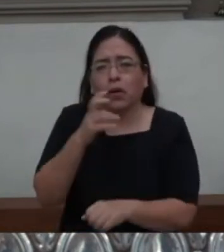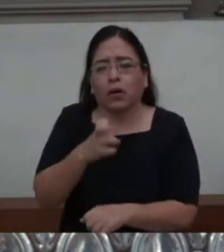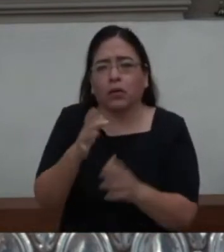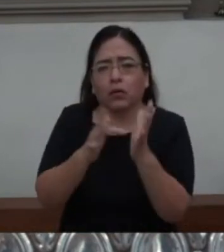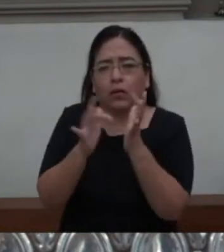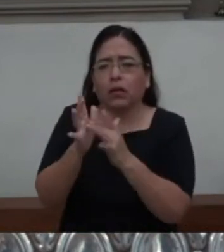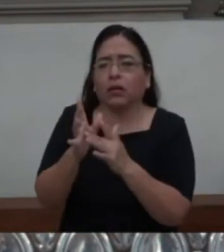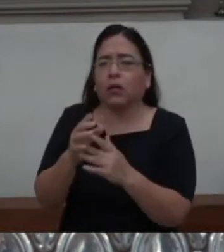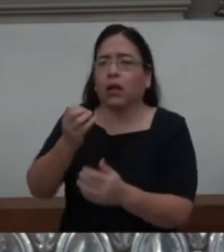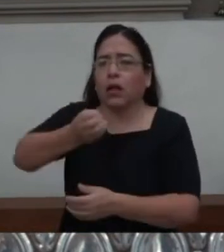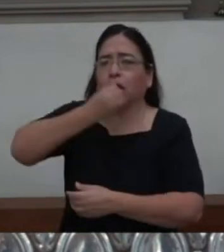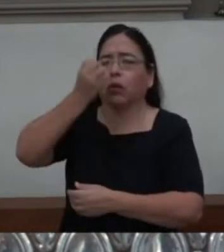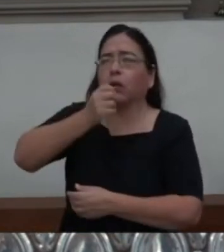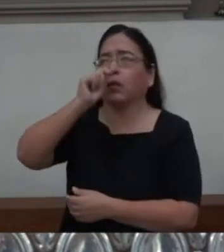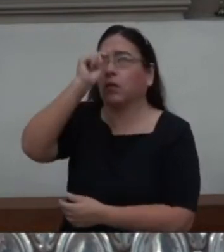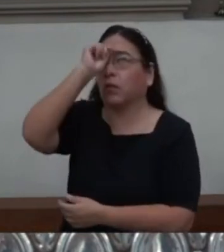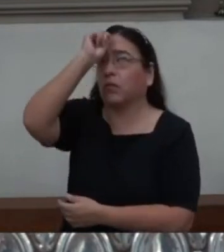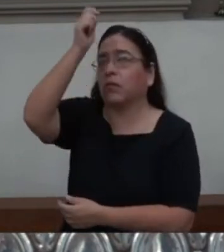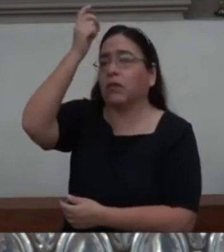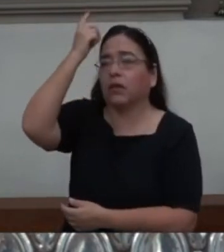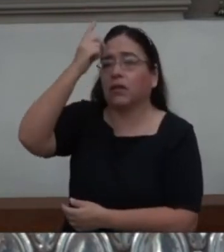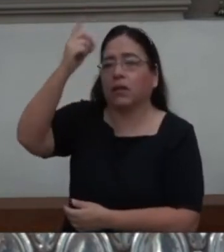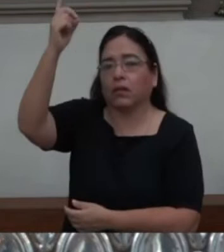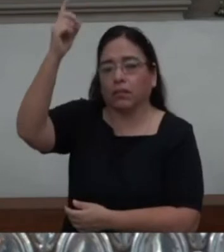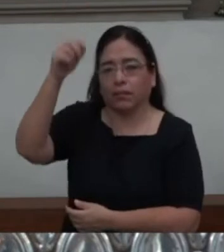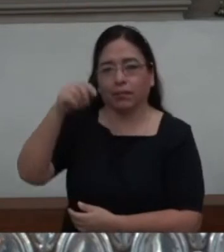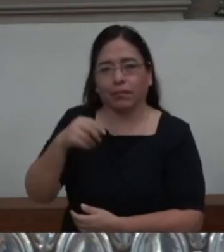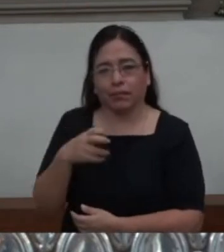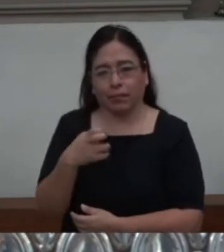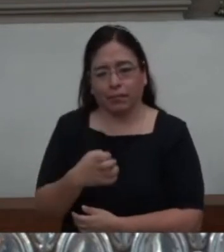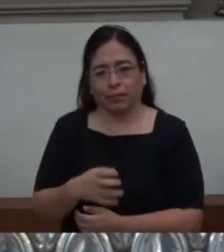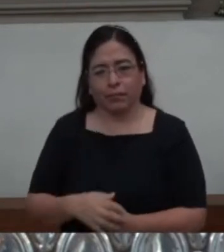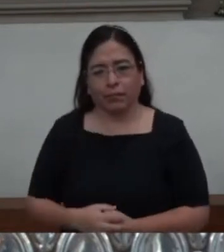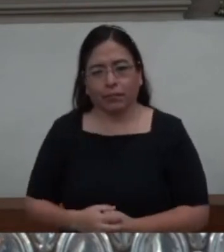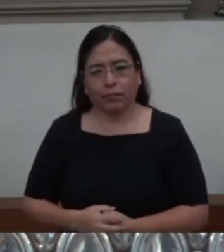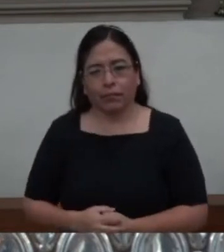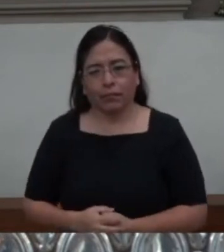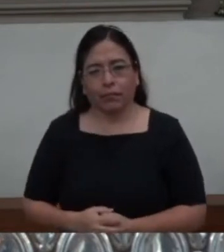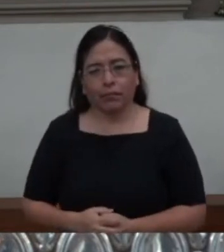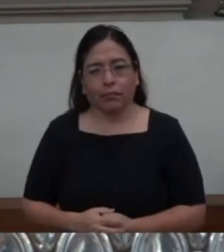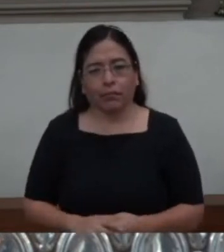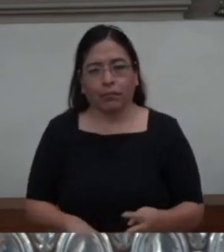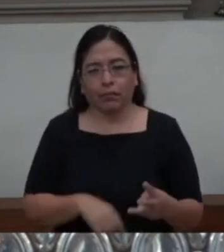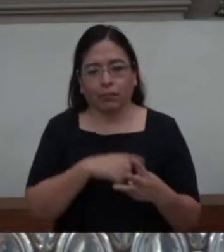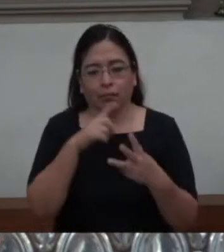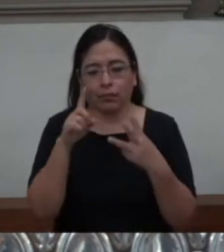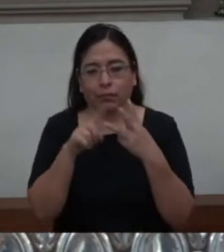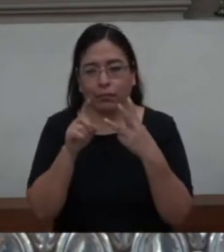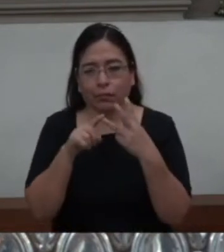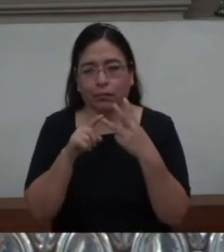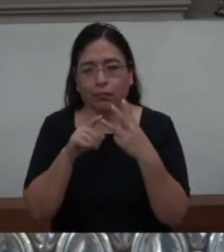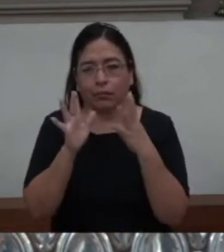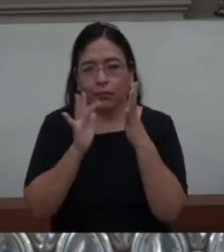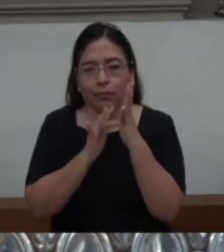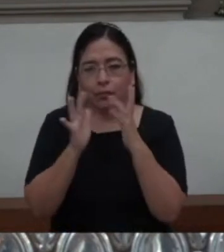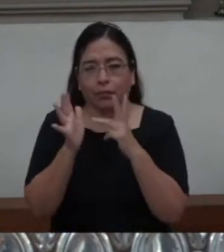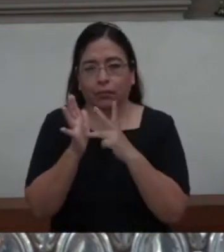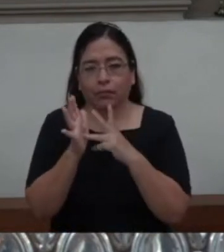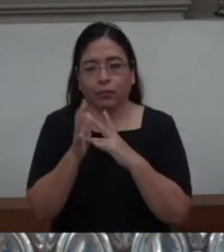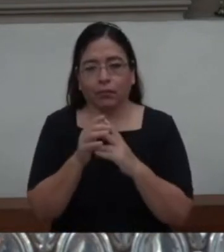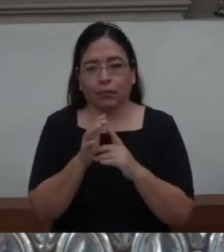bendice. La tercera acción es que Cristo parte